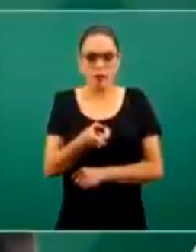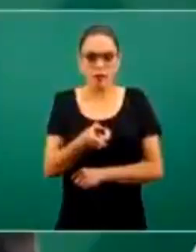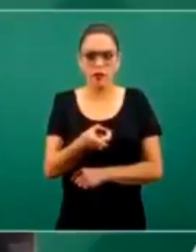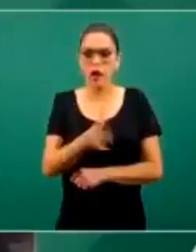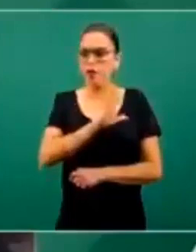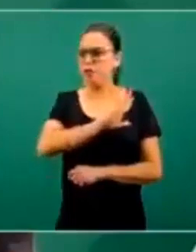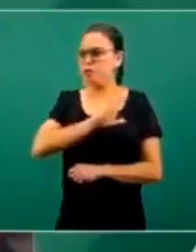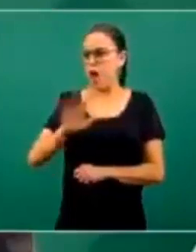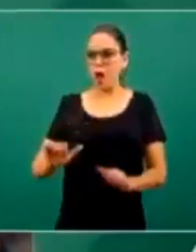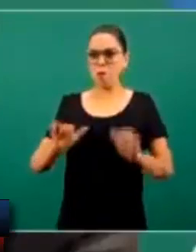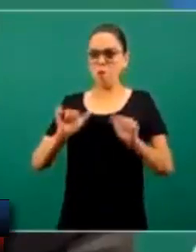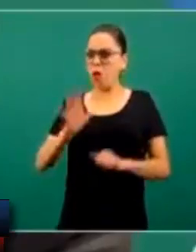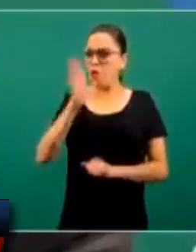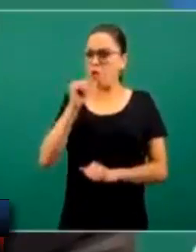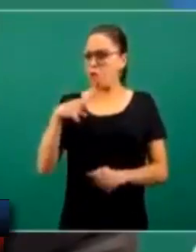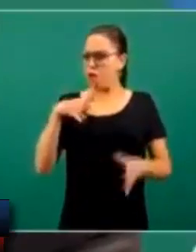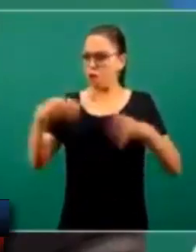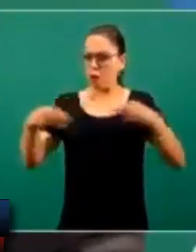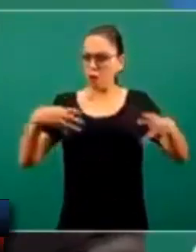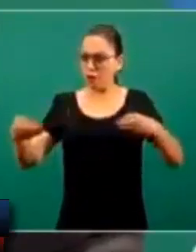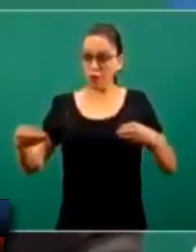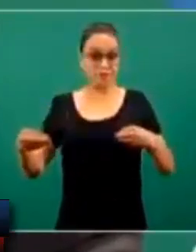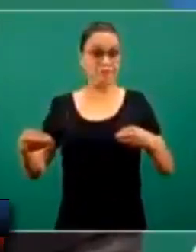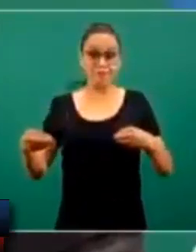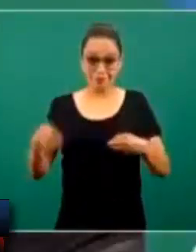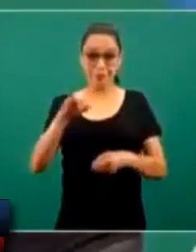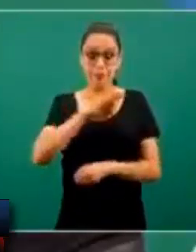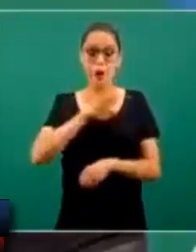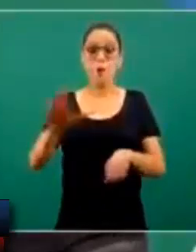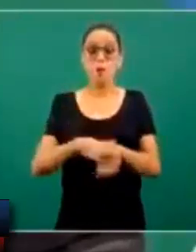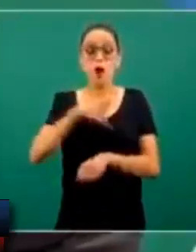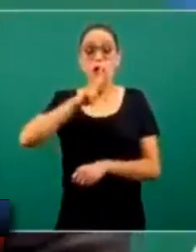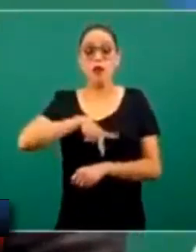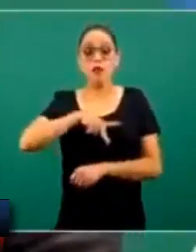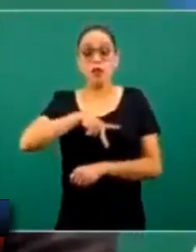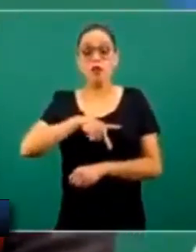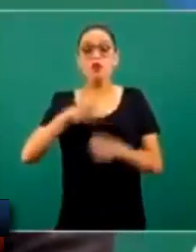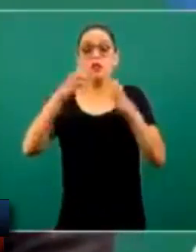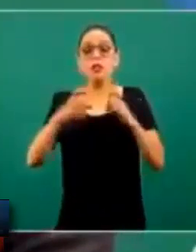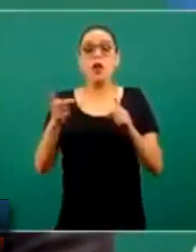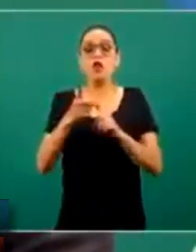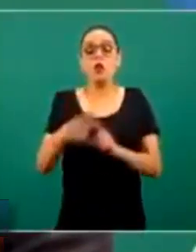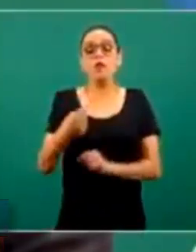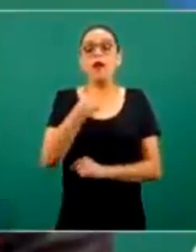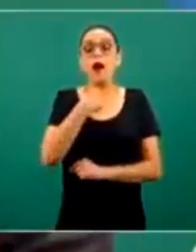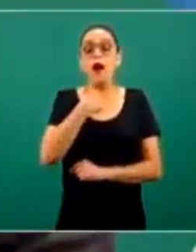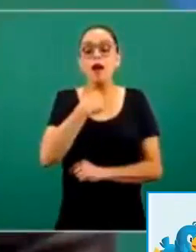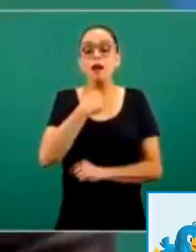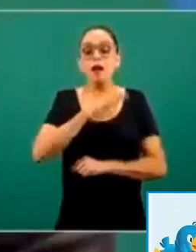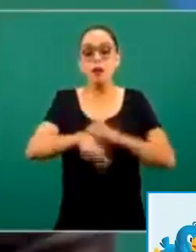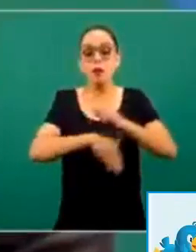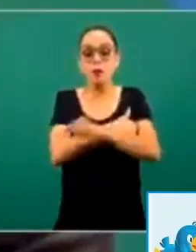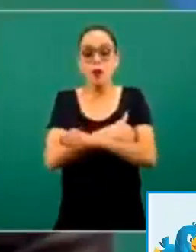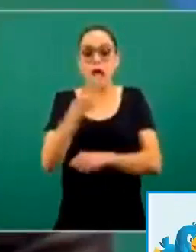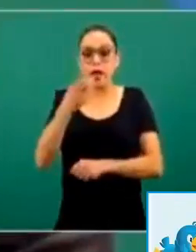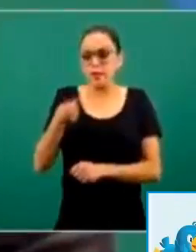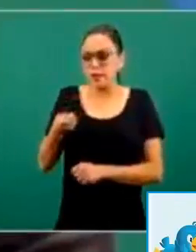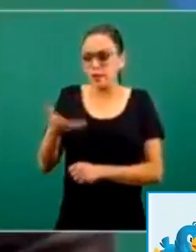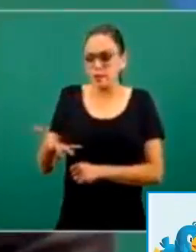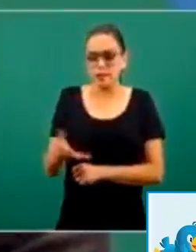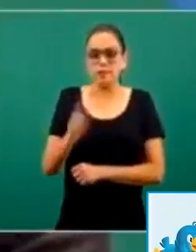Hugo López-Gatel, subsecretario de Prevención y Promoción de la Salud, informó que dio positivo a coronavirus COVID-19.